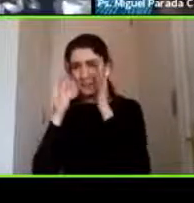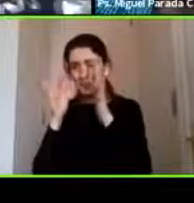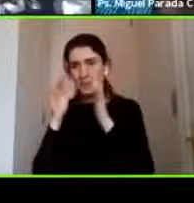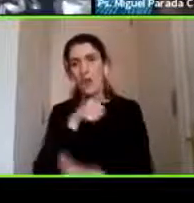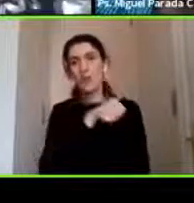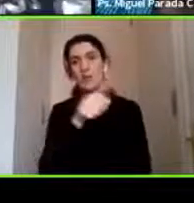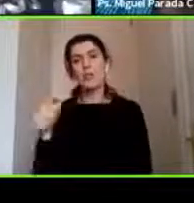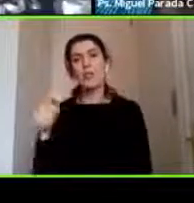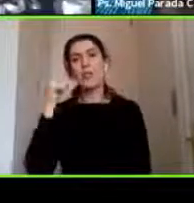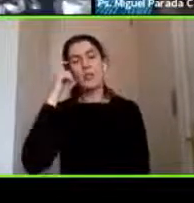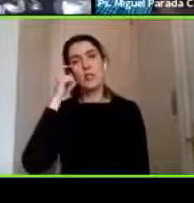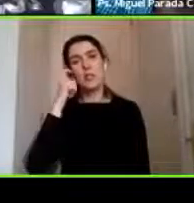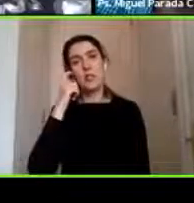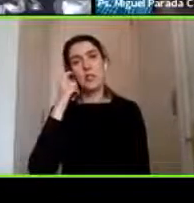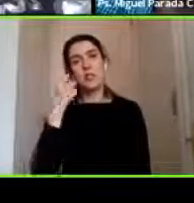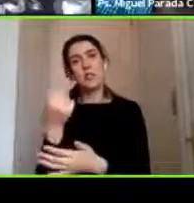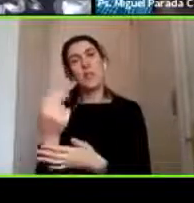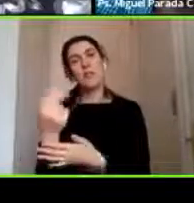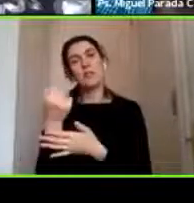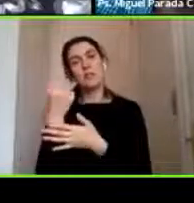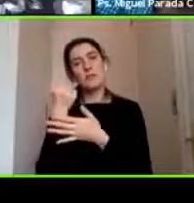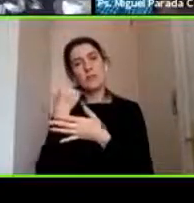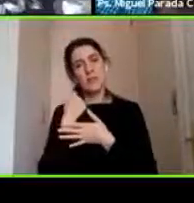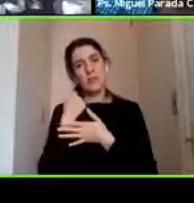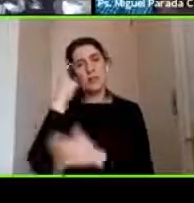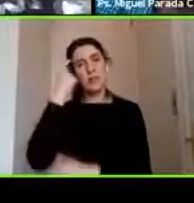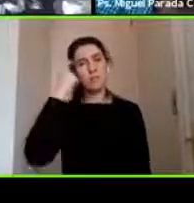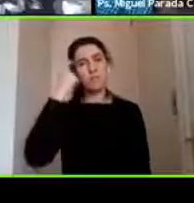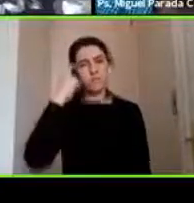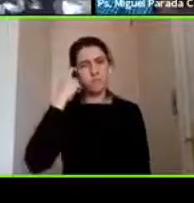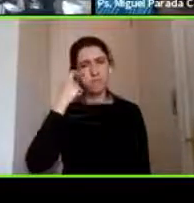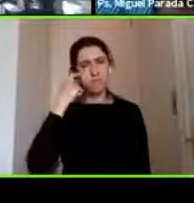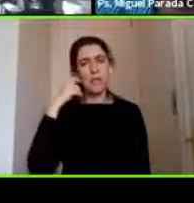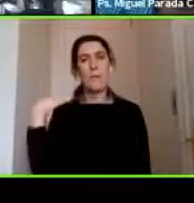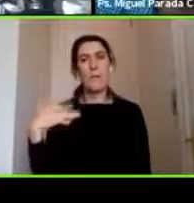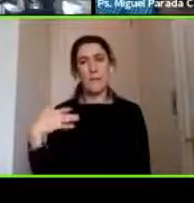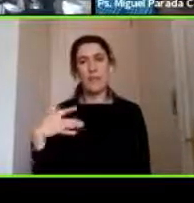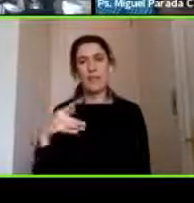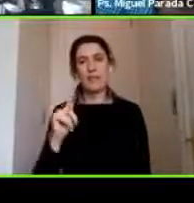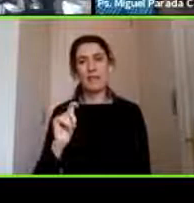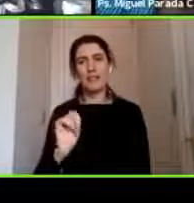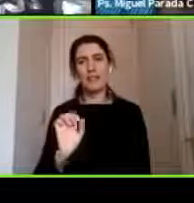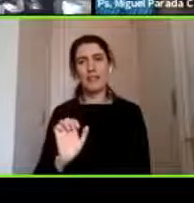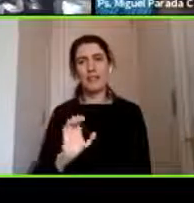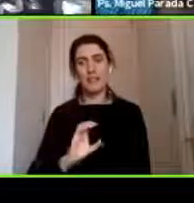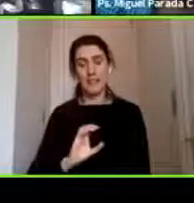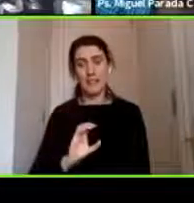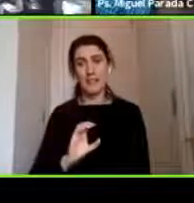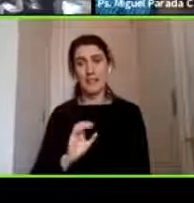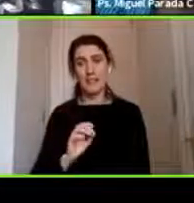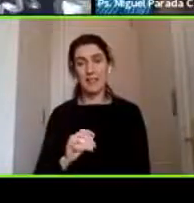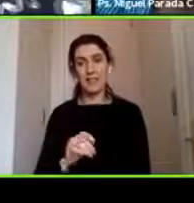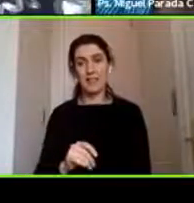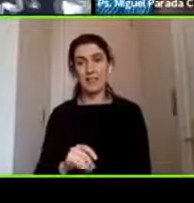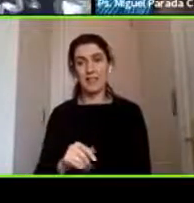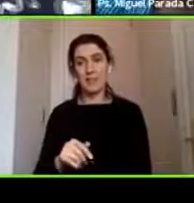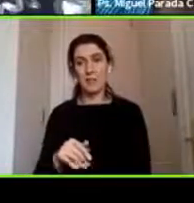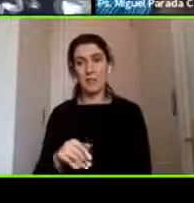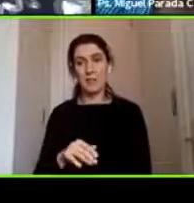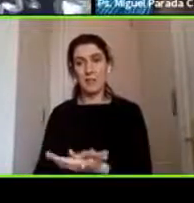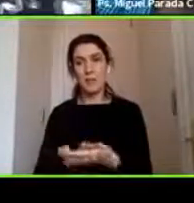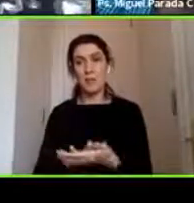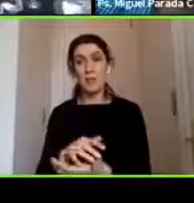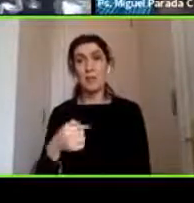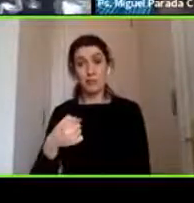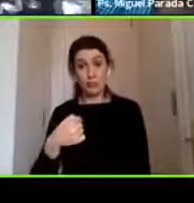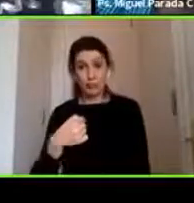tomar un poco más de conciencia acerca de la importancia del té incluso particularmente por ejemplo yo tuve un té cleve y